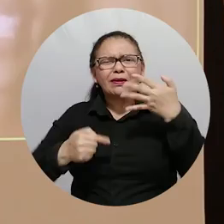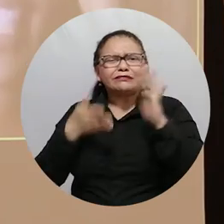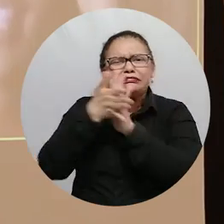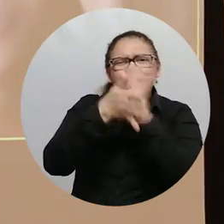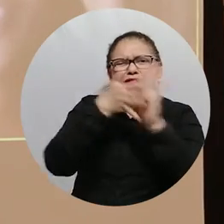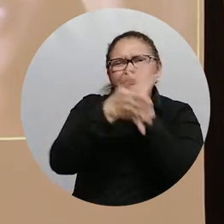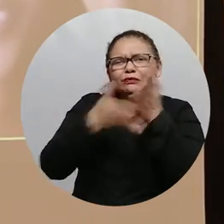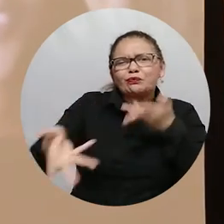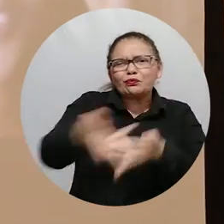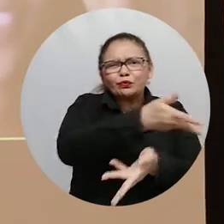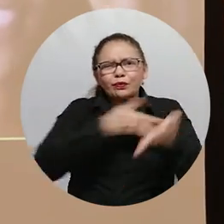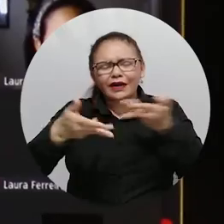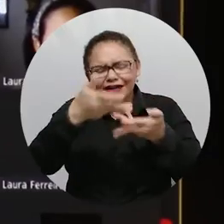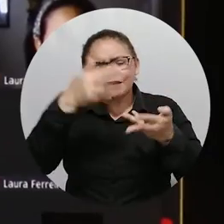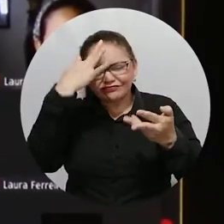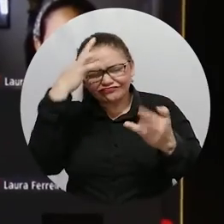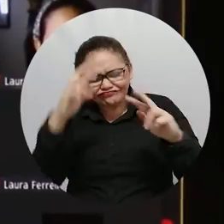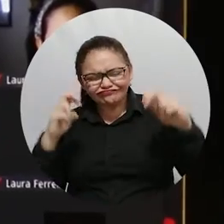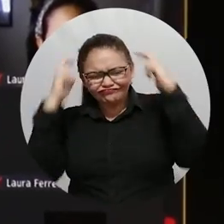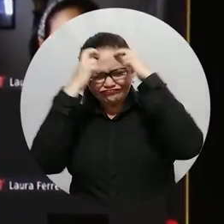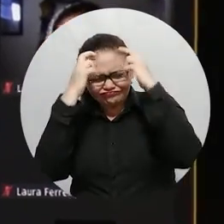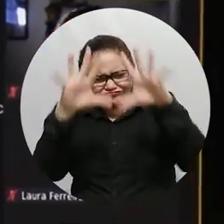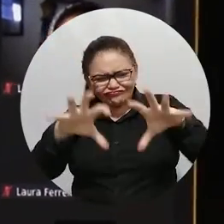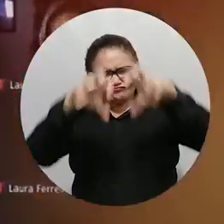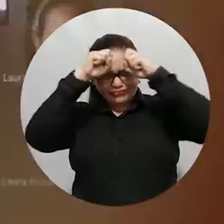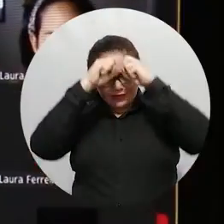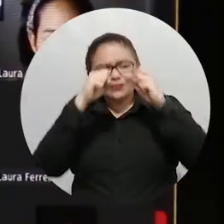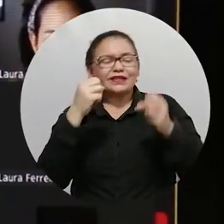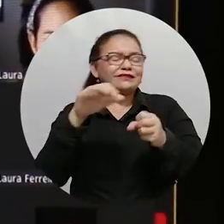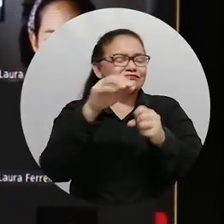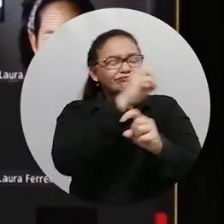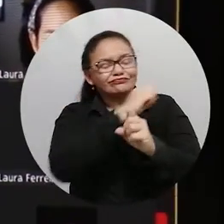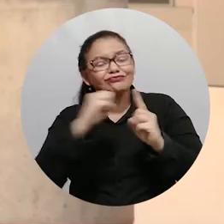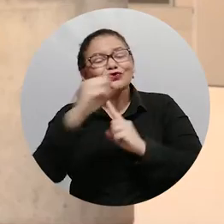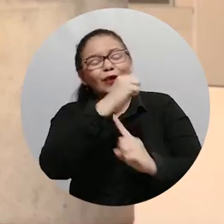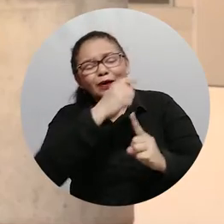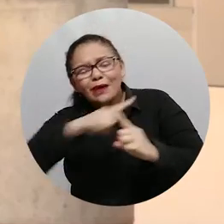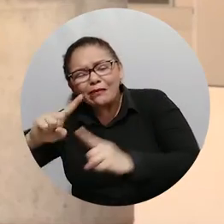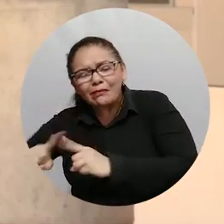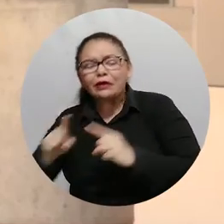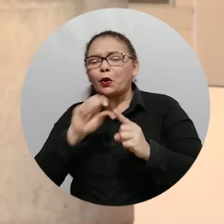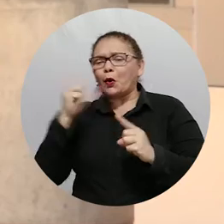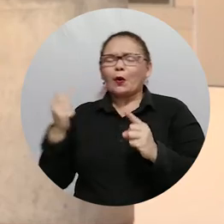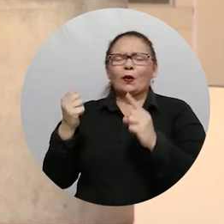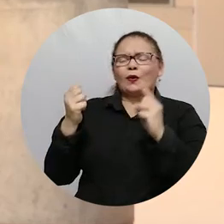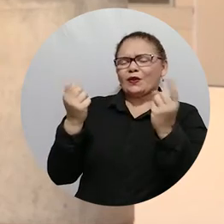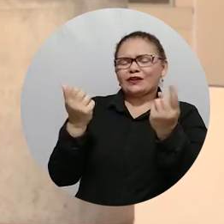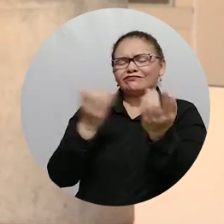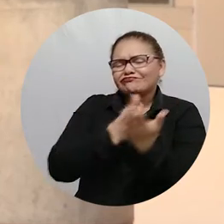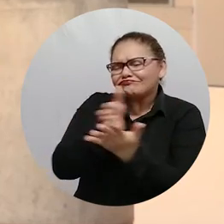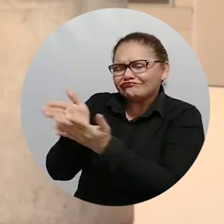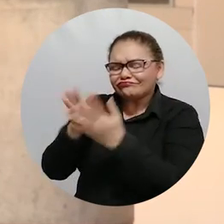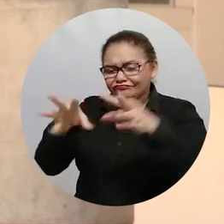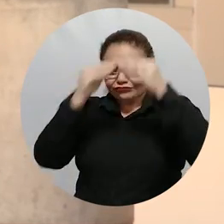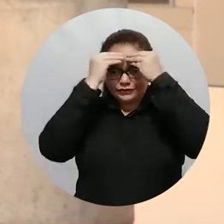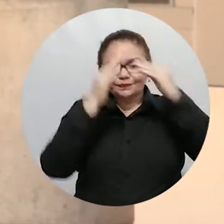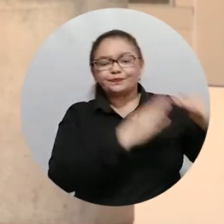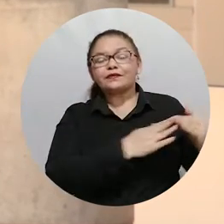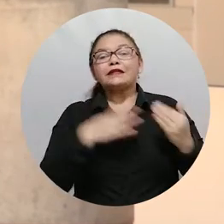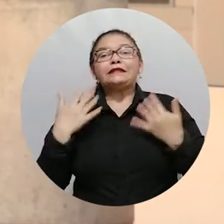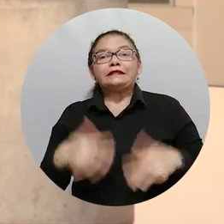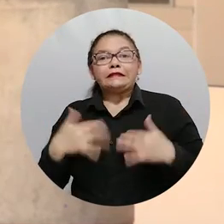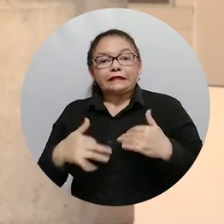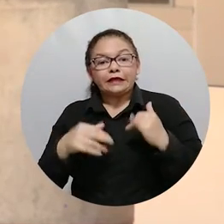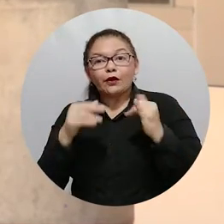conocimientos de las ciencias sociales y de otros campos del saber. Traernos el Foro Estudiantil Latinoamericano de Antropología y